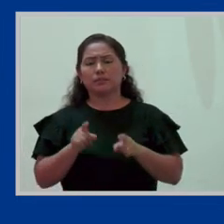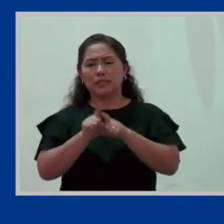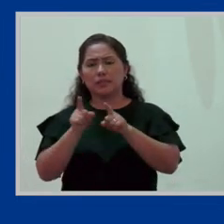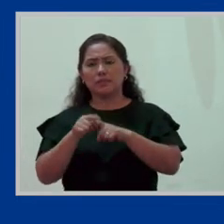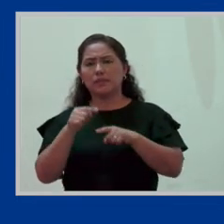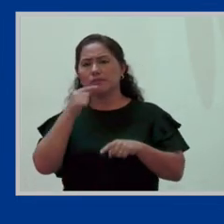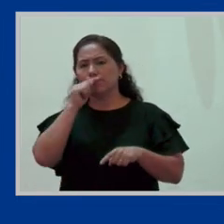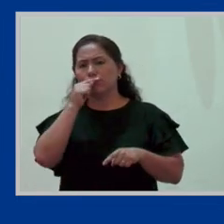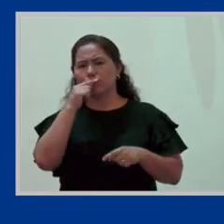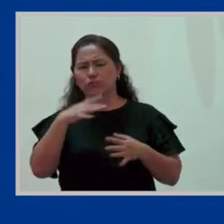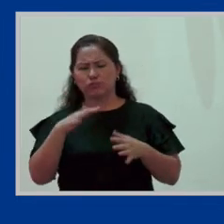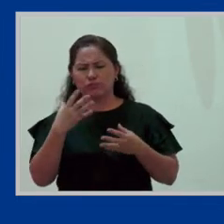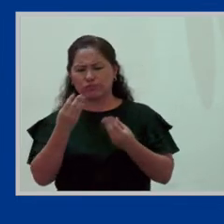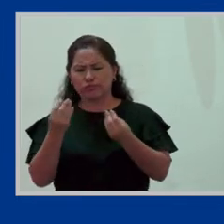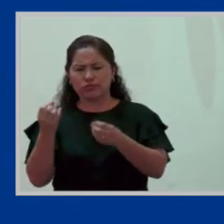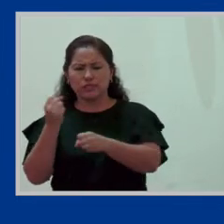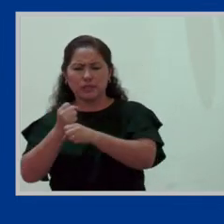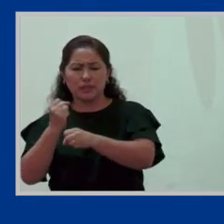trabajadoras del hogar.